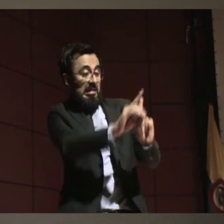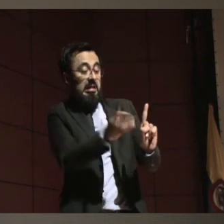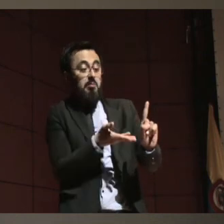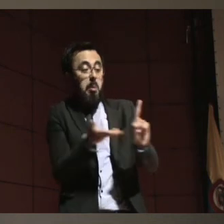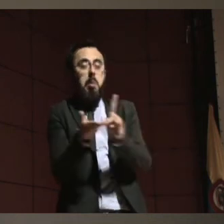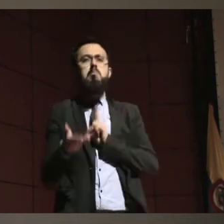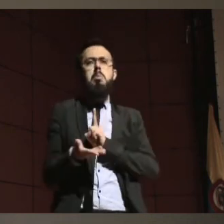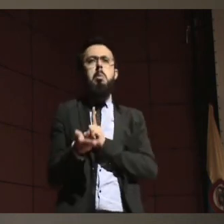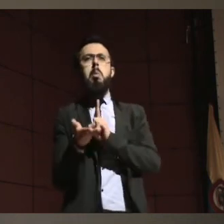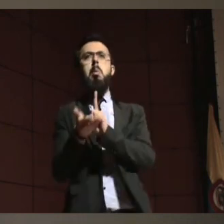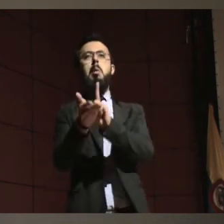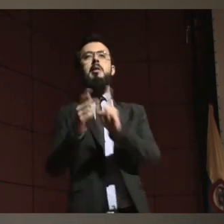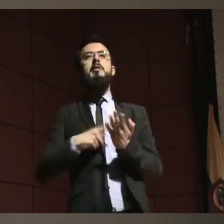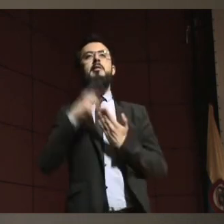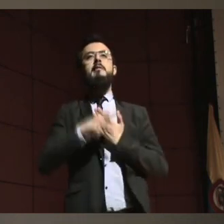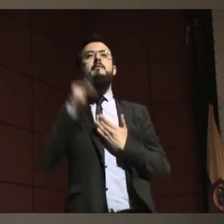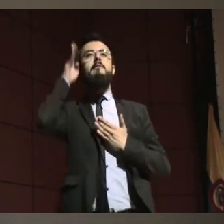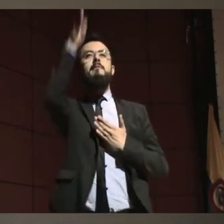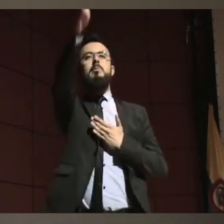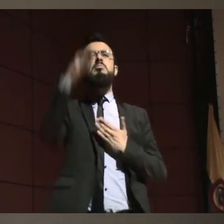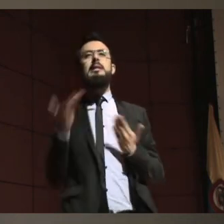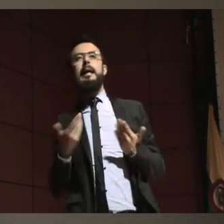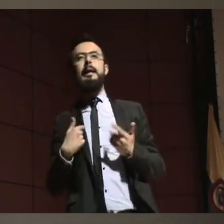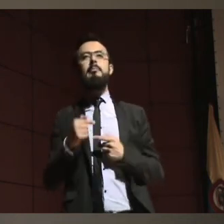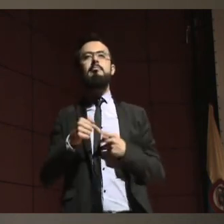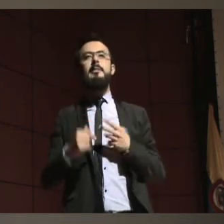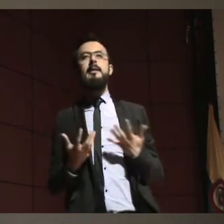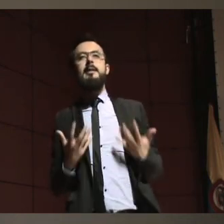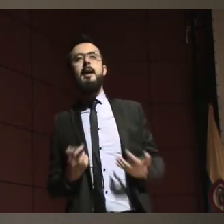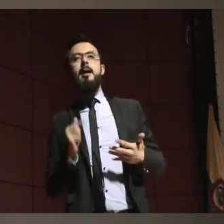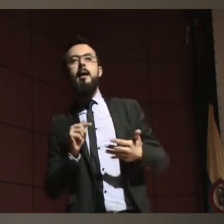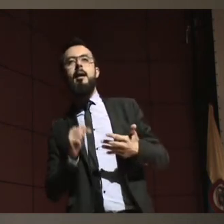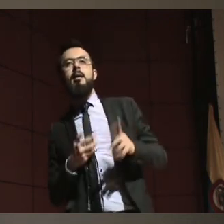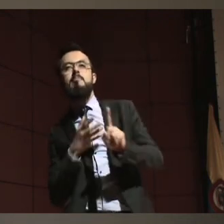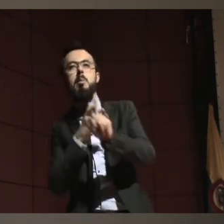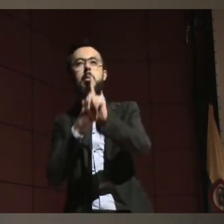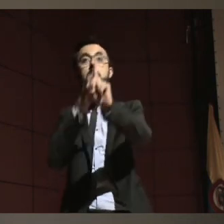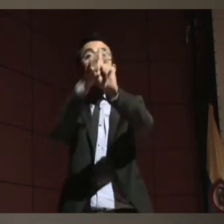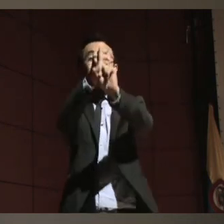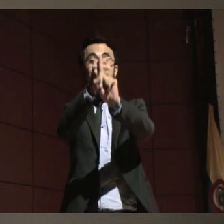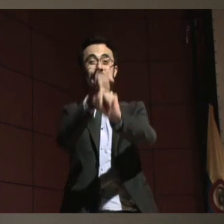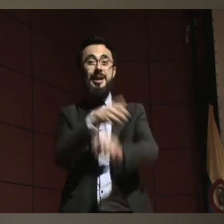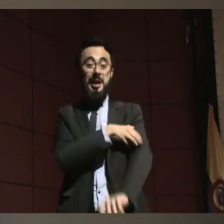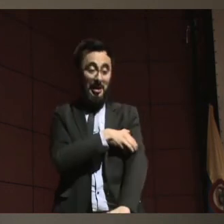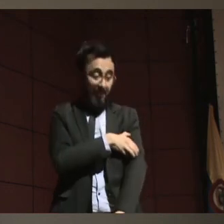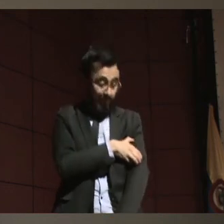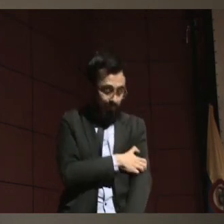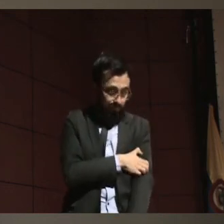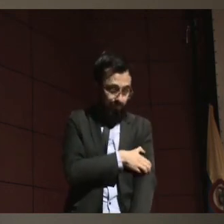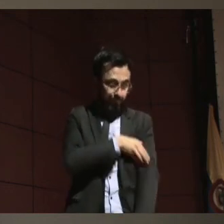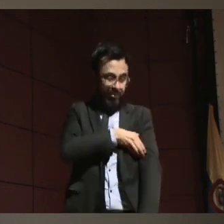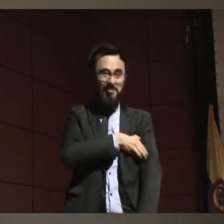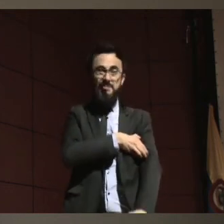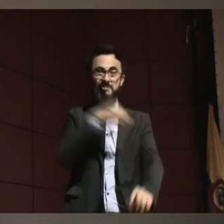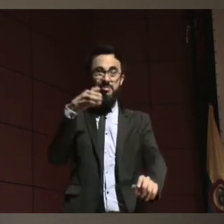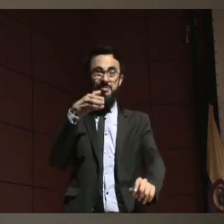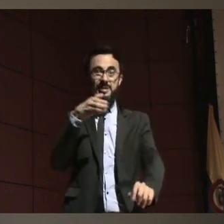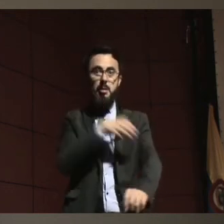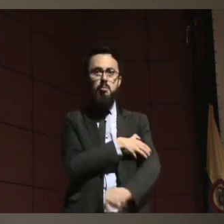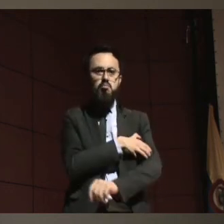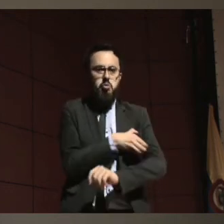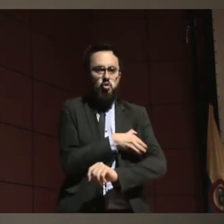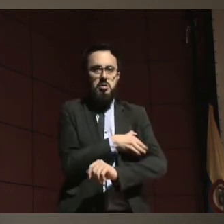generar su proyecto de vida. Esa palabra empoderamiento para mí, a mí me resulta un poco odiosa